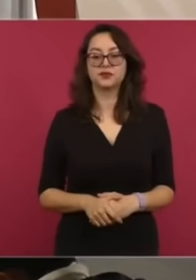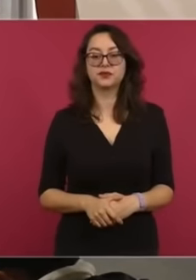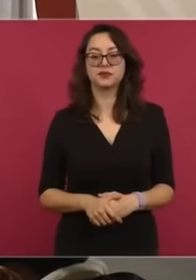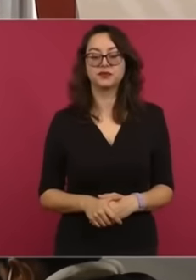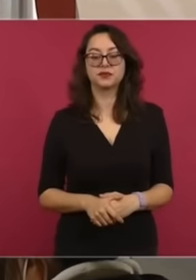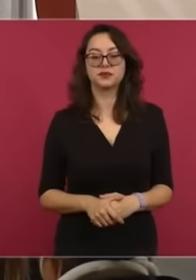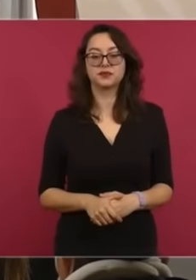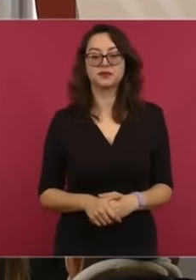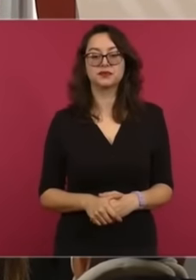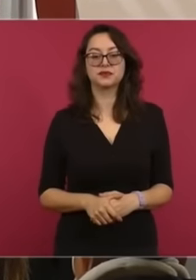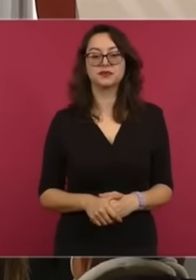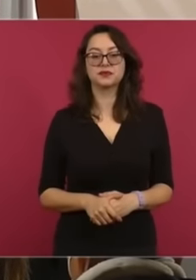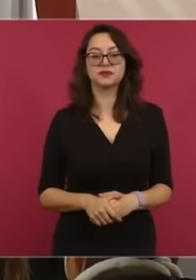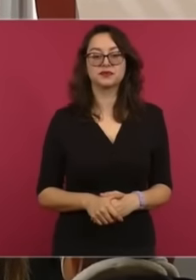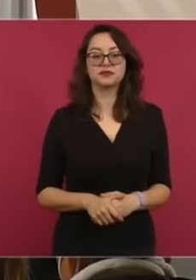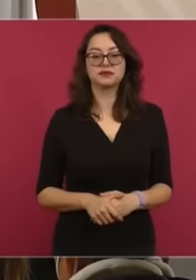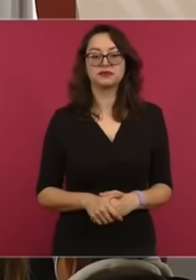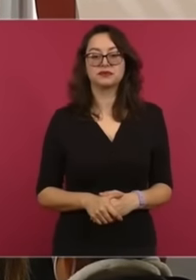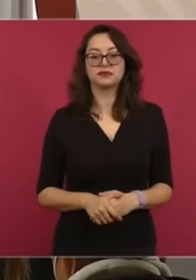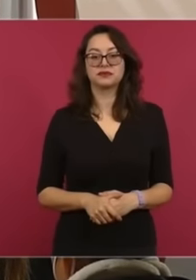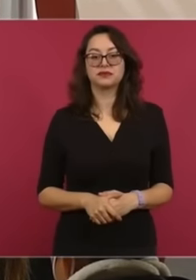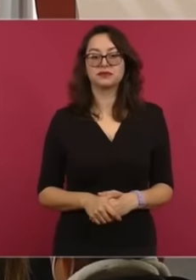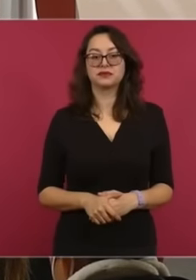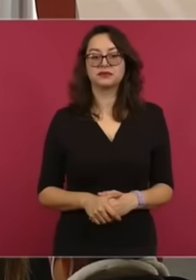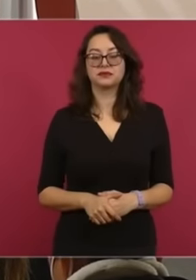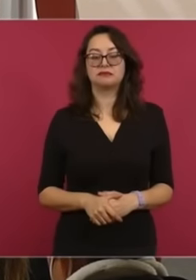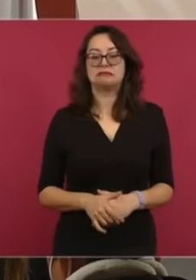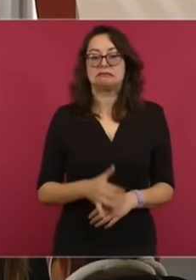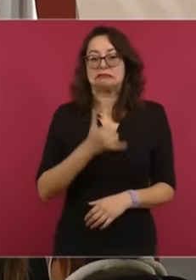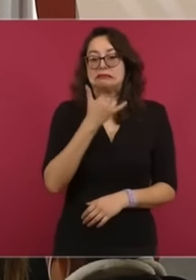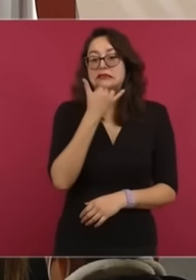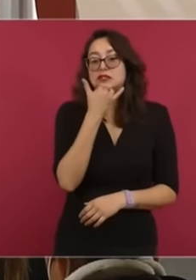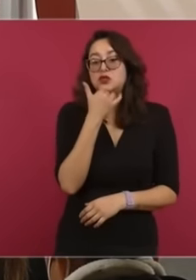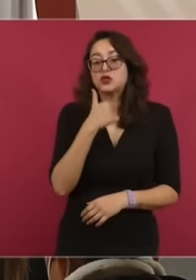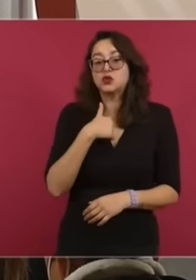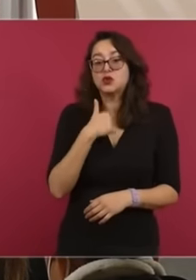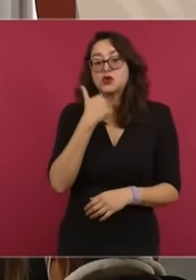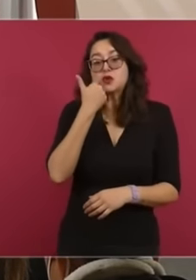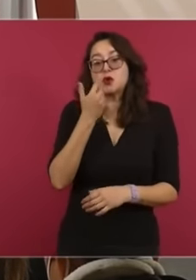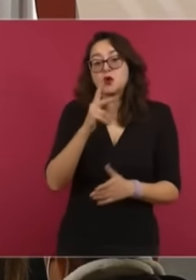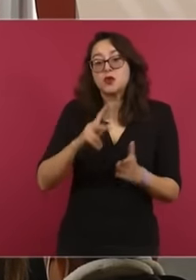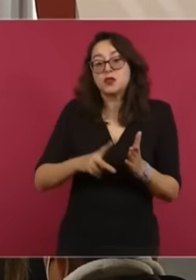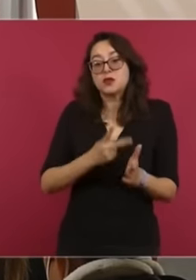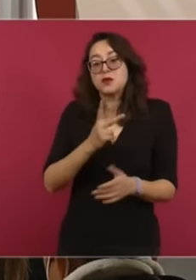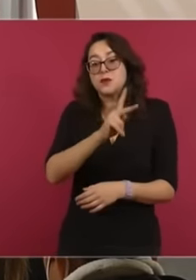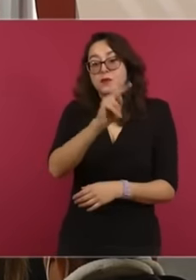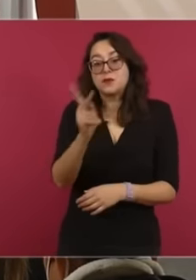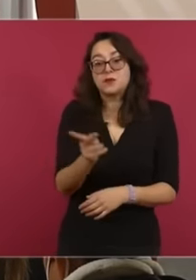Presidente, bajo el riesgo de que me vuelva a cepillar, quiero preguntarle quién quedó en el lugar de Hugo López.